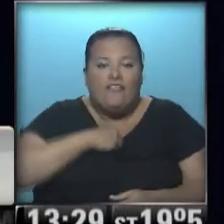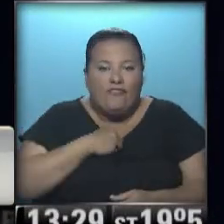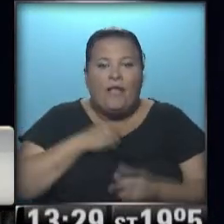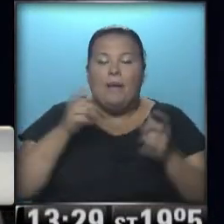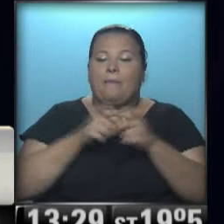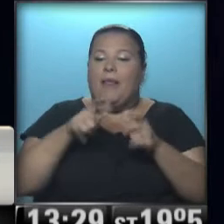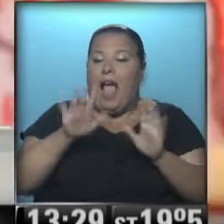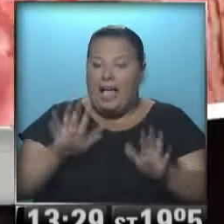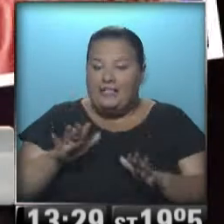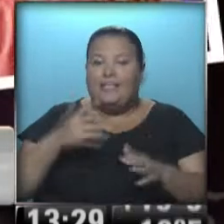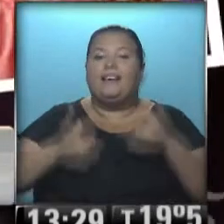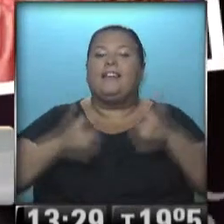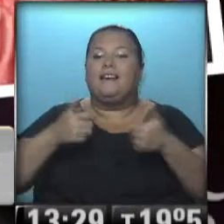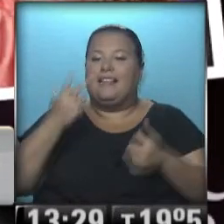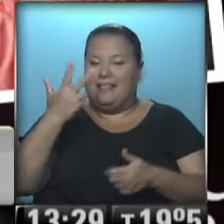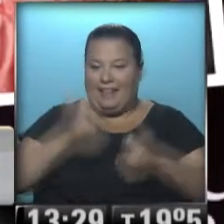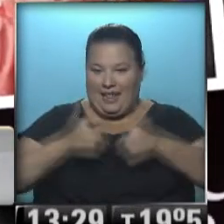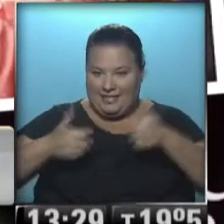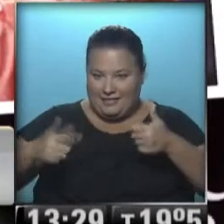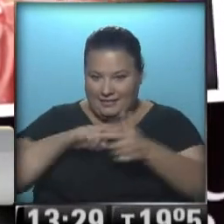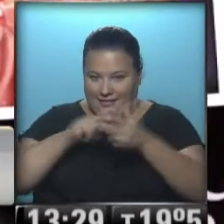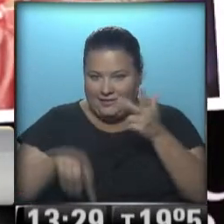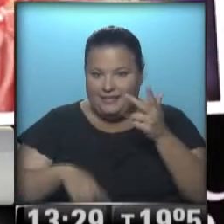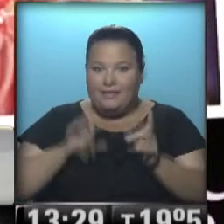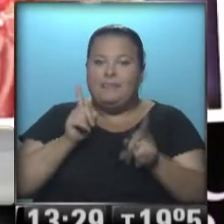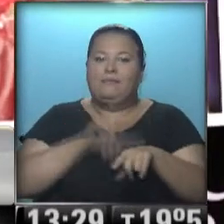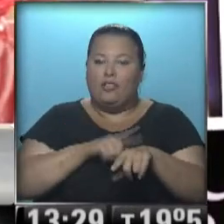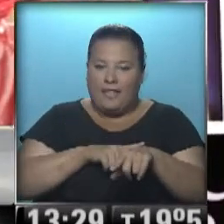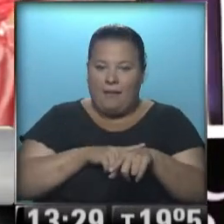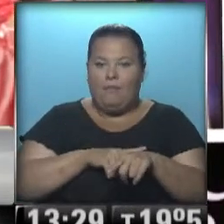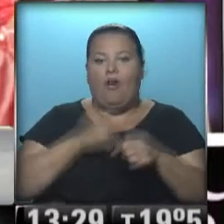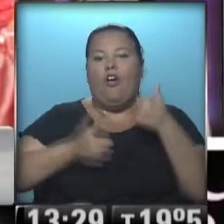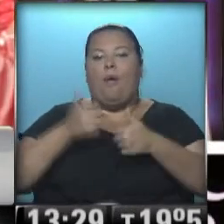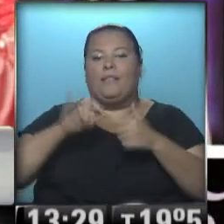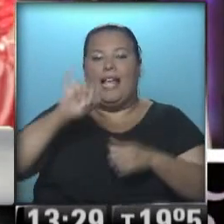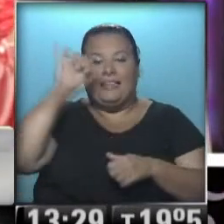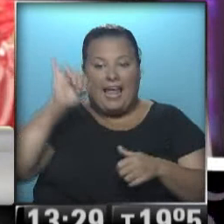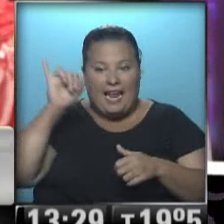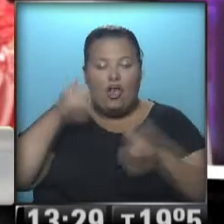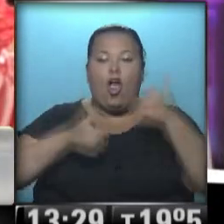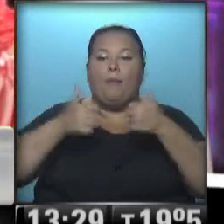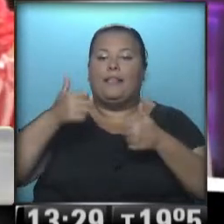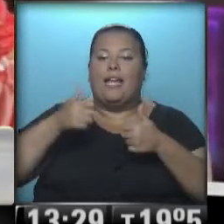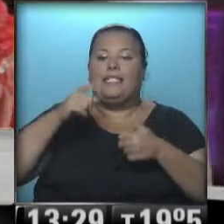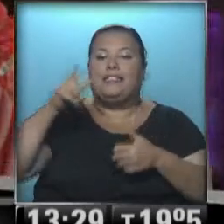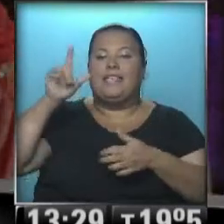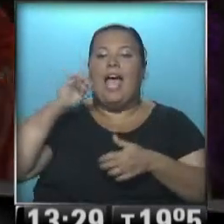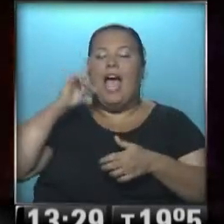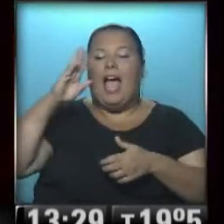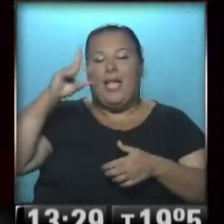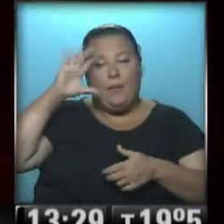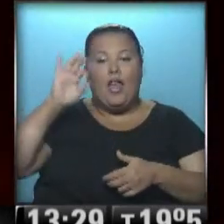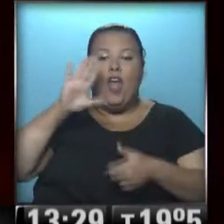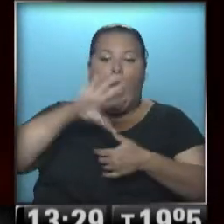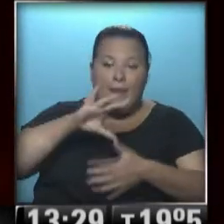género, con tres competencias que van en simultáneo. La tradicional competencia internacional, la competencia iberoamericana y